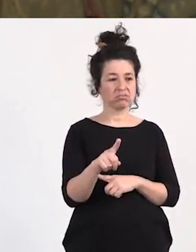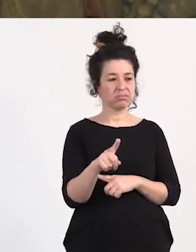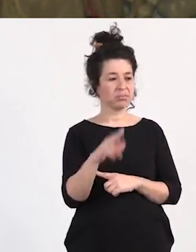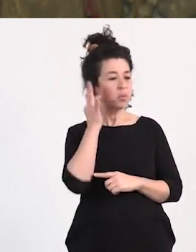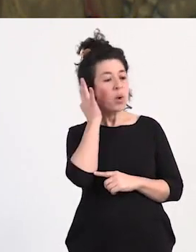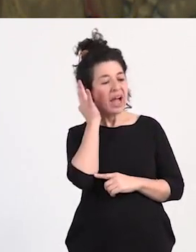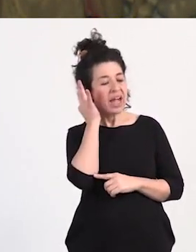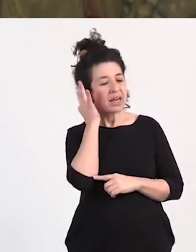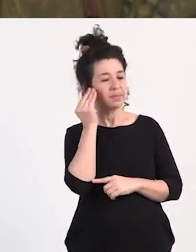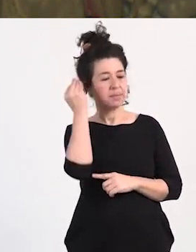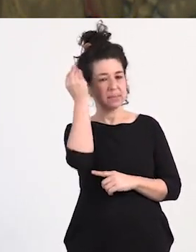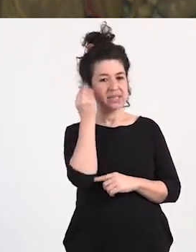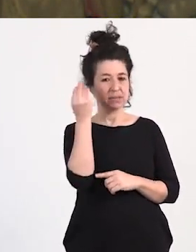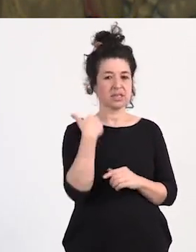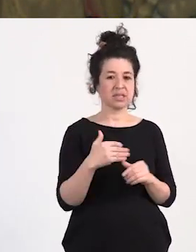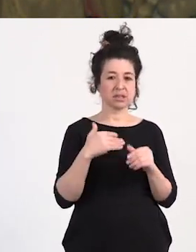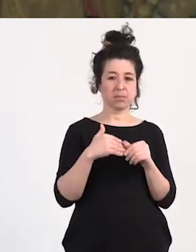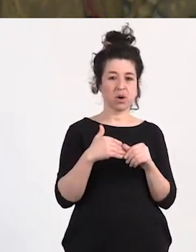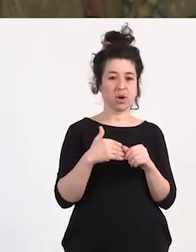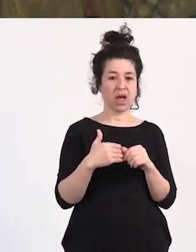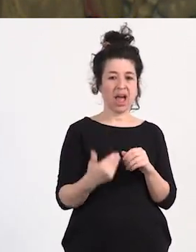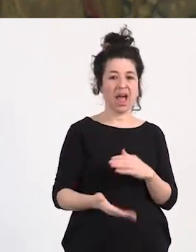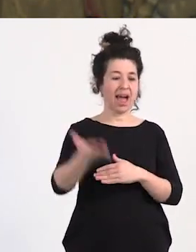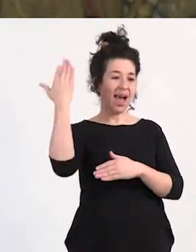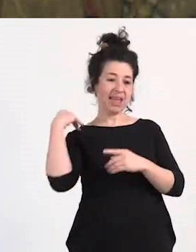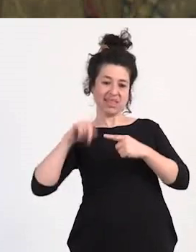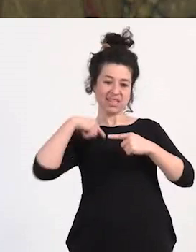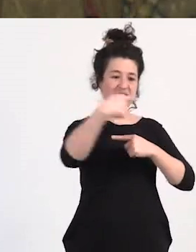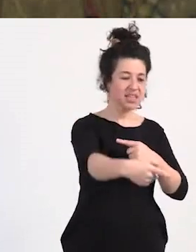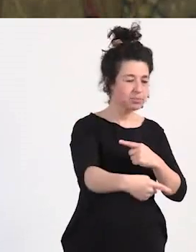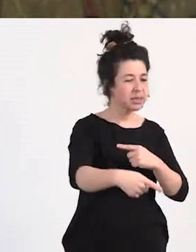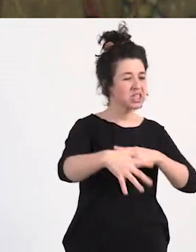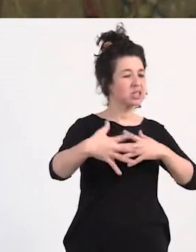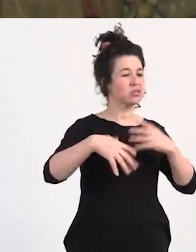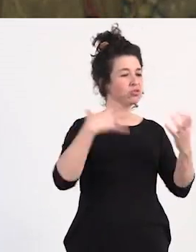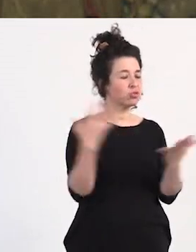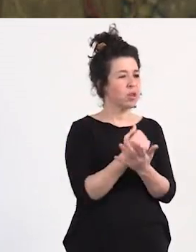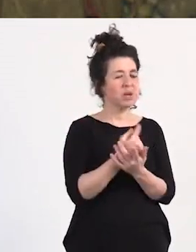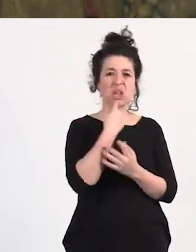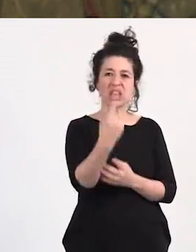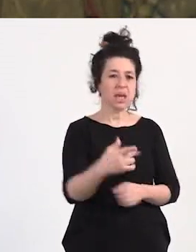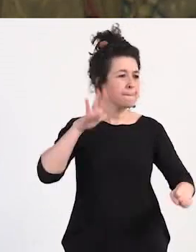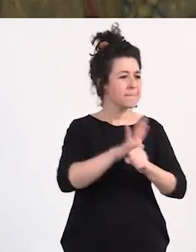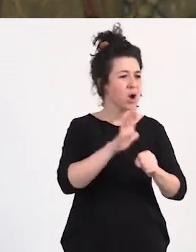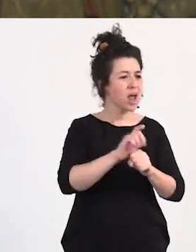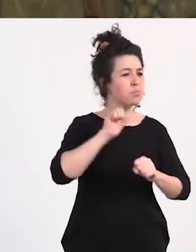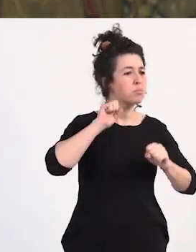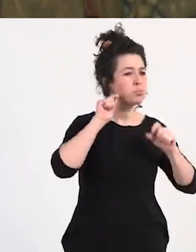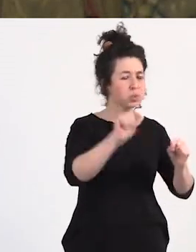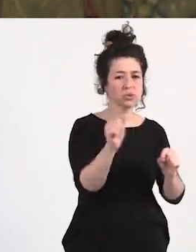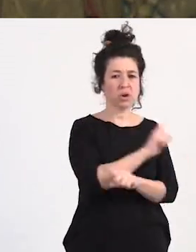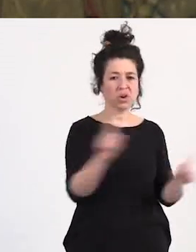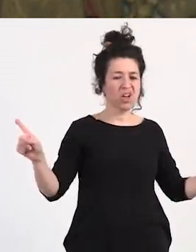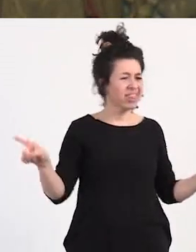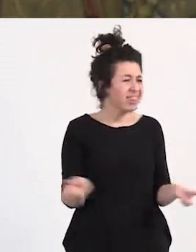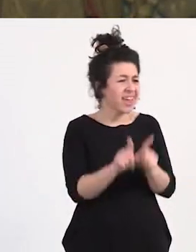cuestiona como el antes y el después de todas las acciones y en ningún momento se dice la violaron punto da igual si